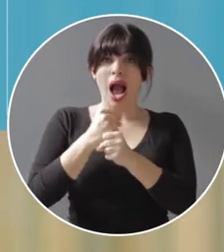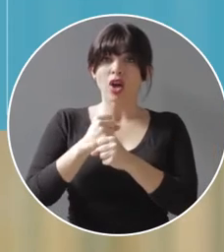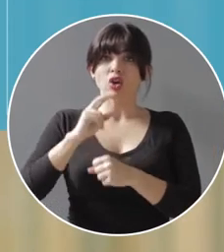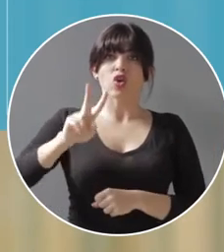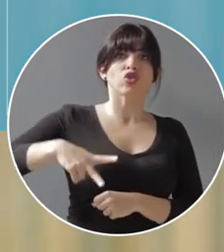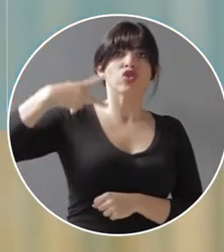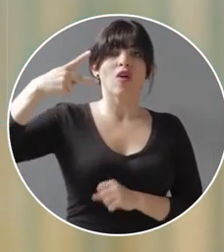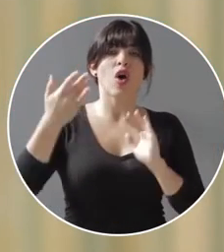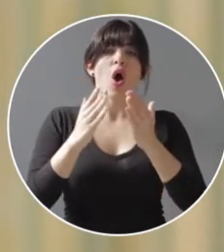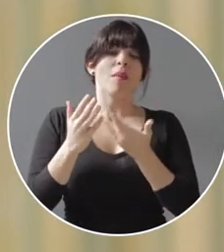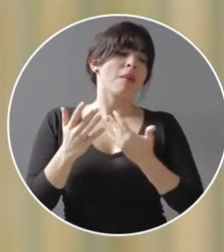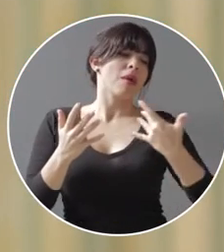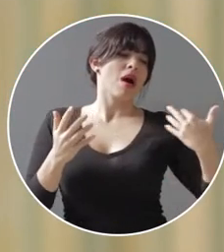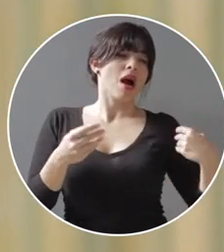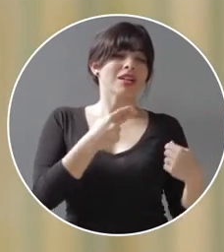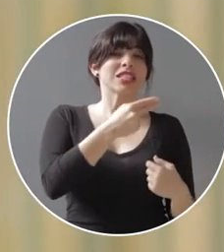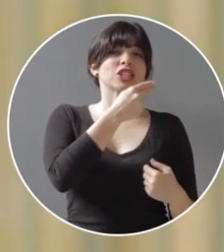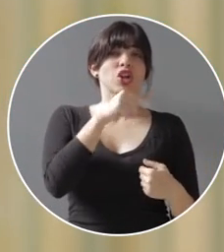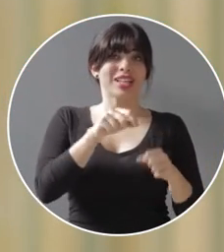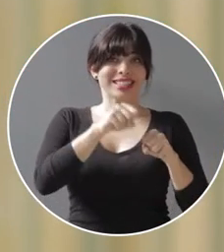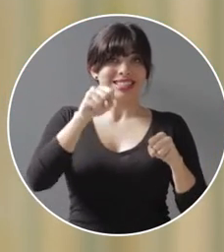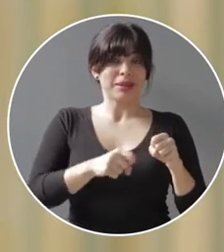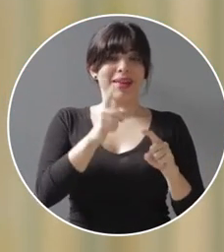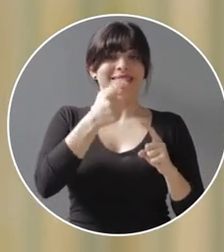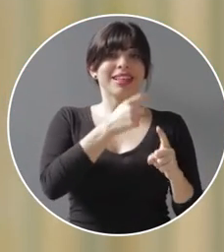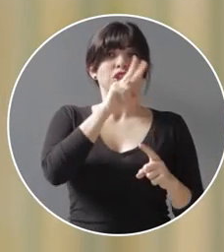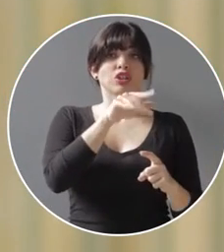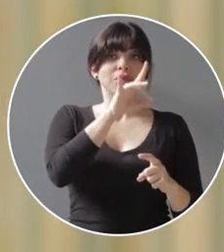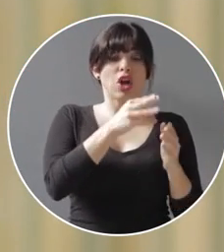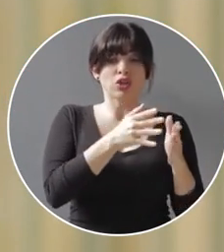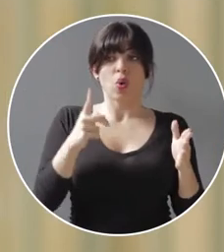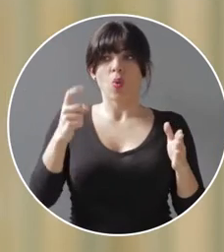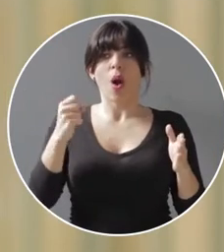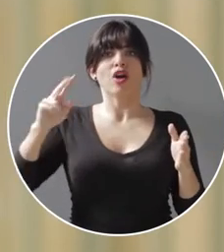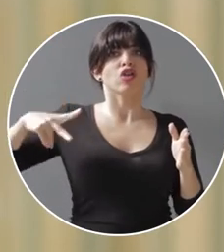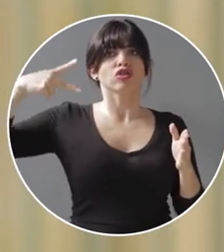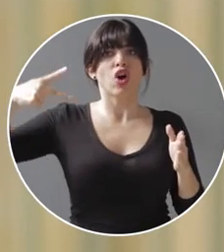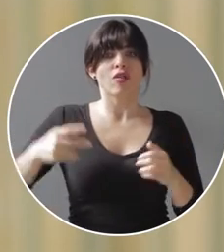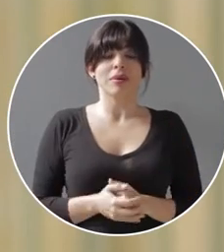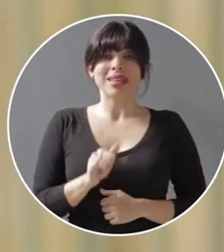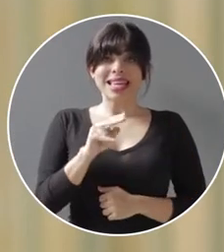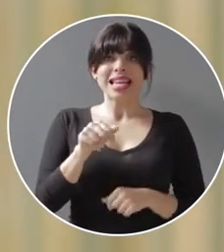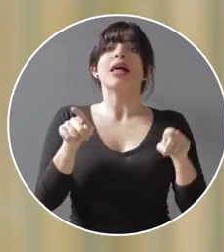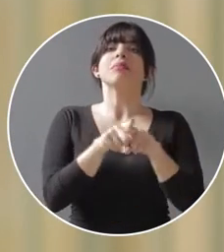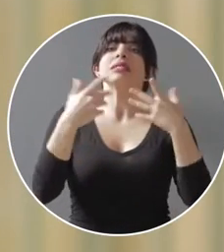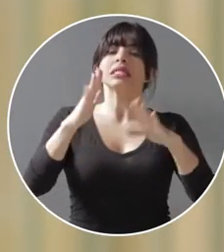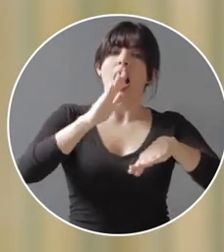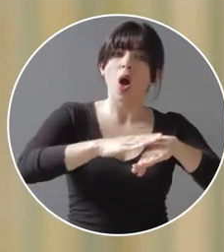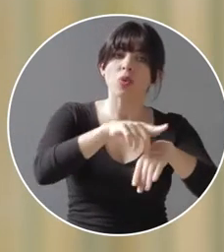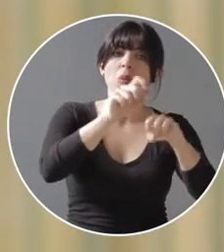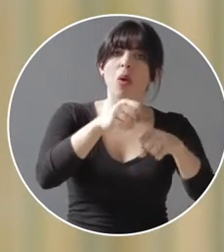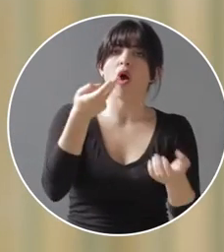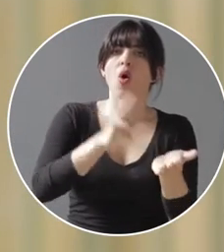duplicó todo lo que se había colocado en la historia de este sistema desde el 2008. El INAH recibió autorización para contratar